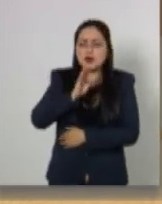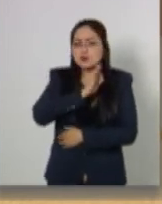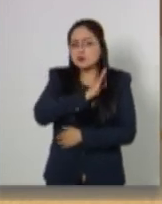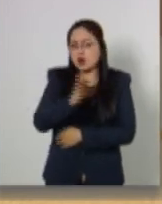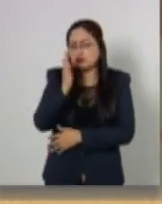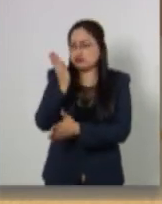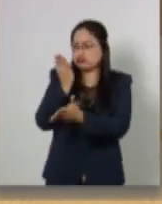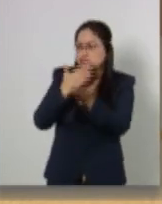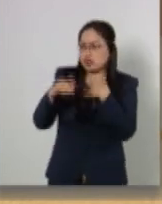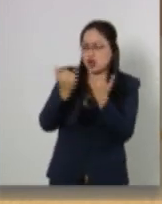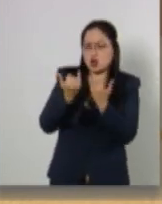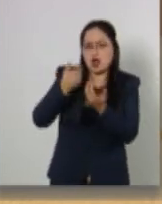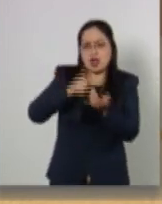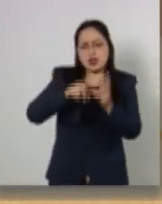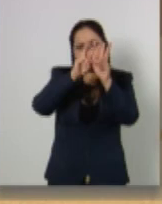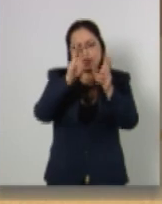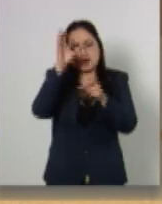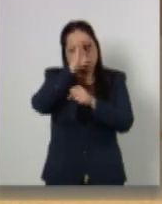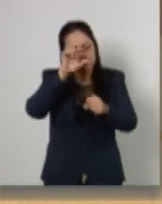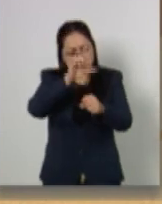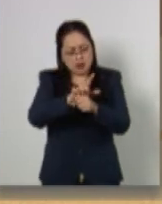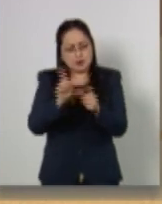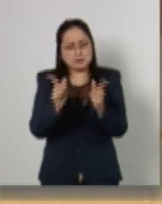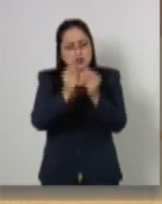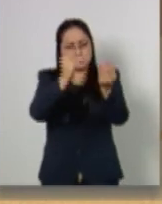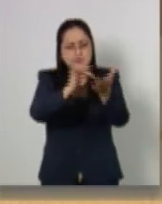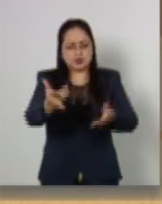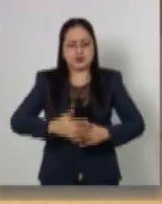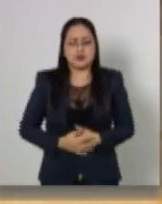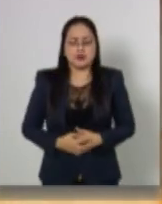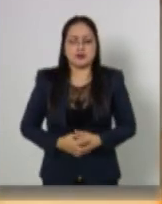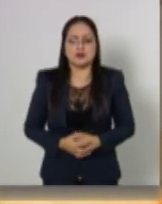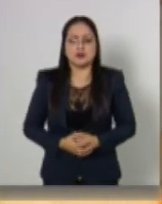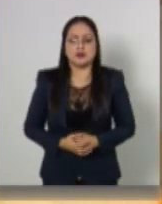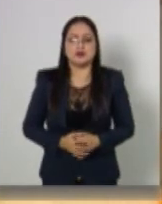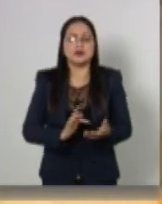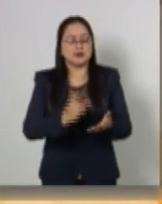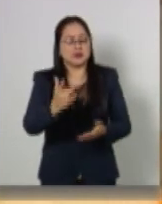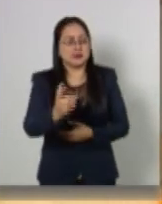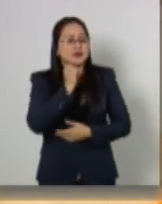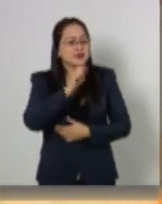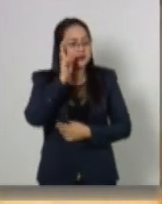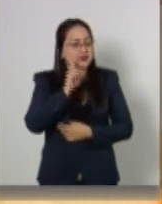desarrollarse también en el ámbito de la cultura. Es cuanto y muchas gracias. Muchas gracias, senadora de la Peña.